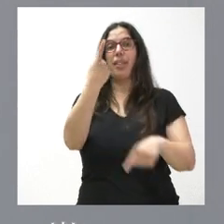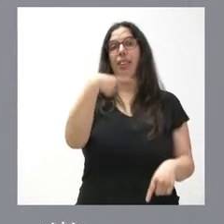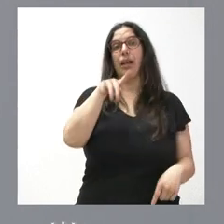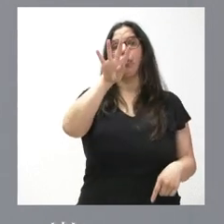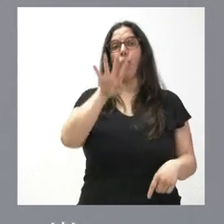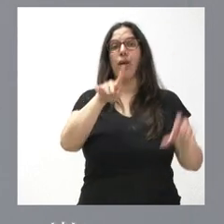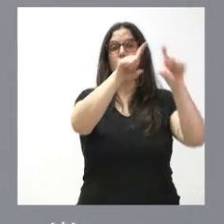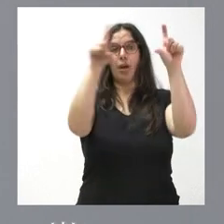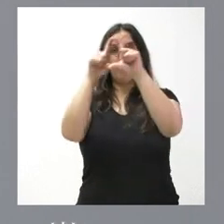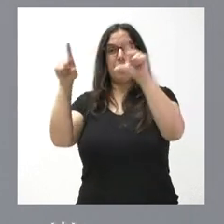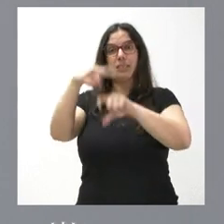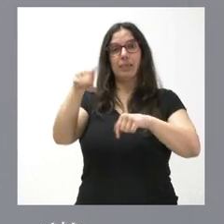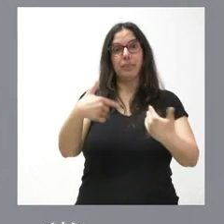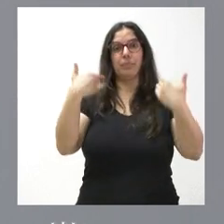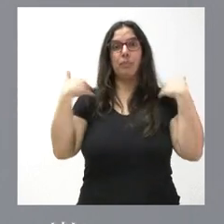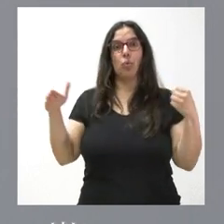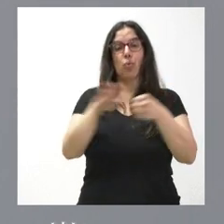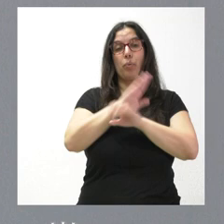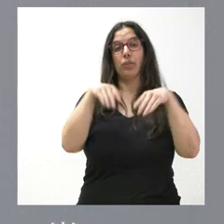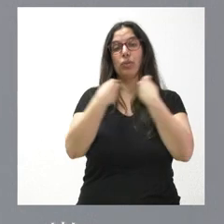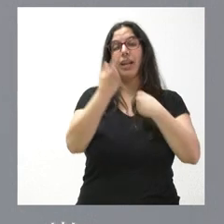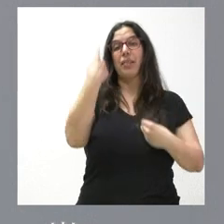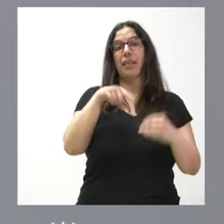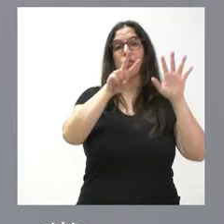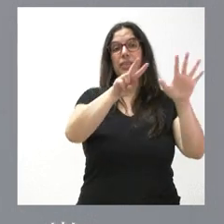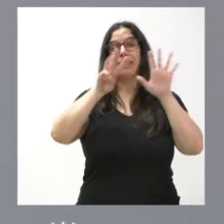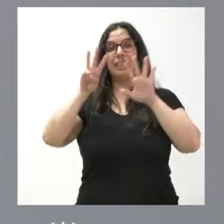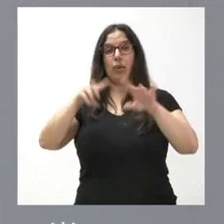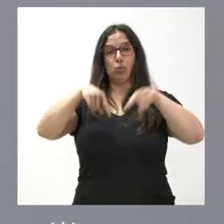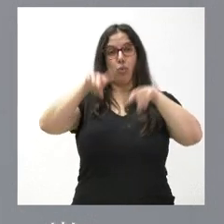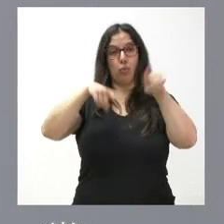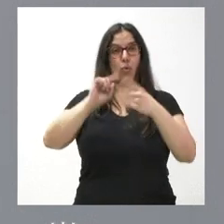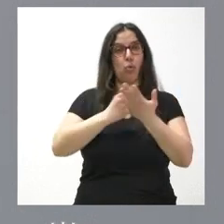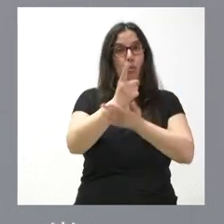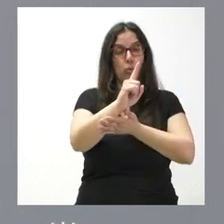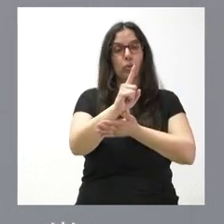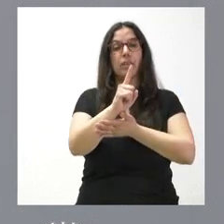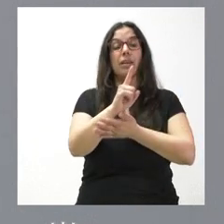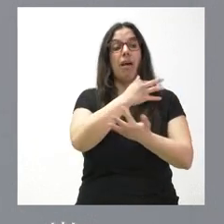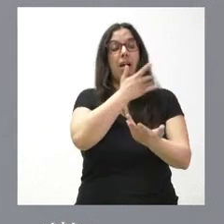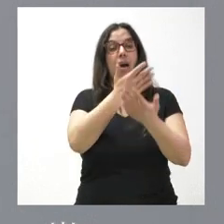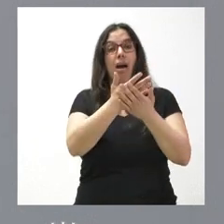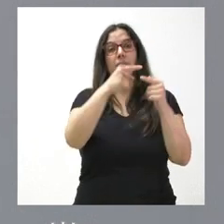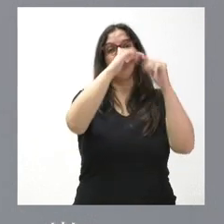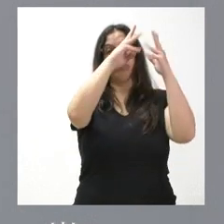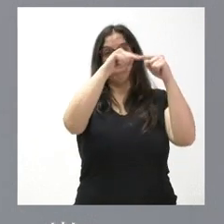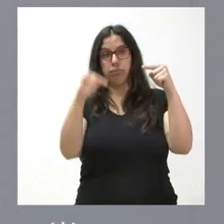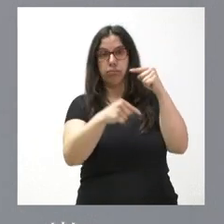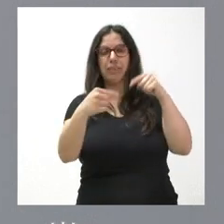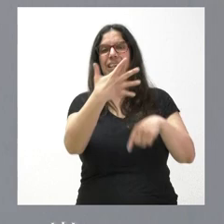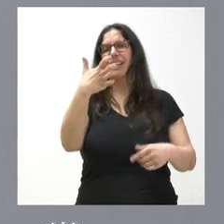que se encargan de cubrir 178 concesiones y que han soportado un déficit de 500.000 euros